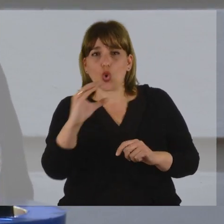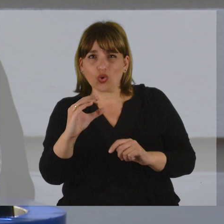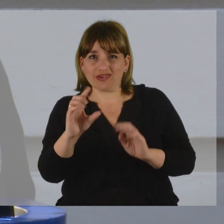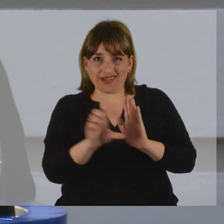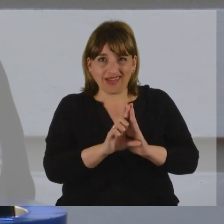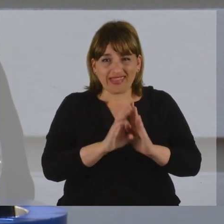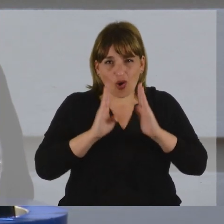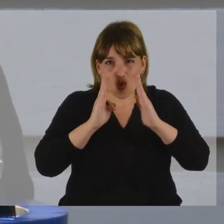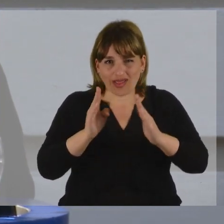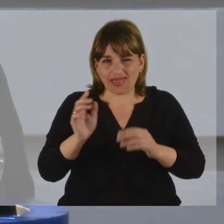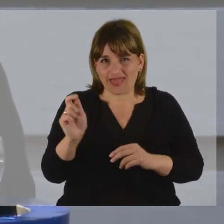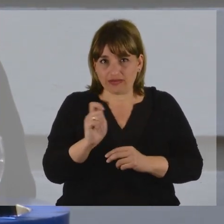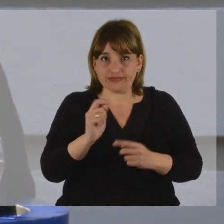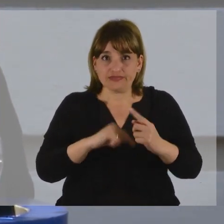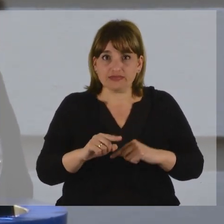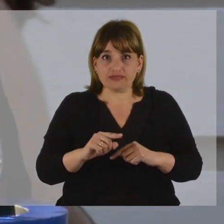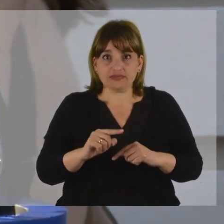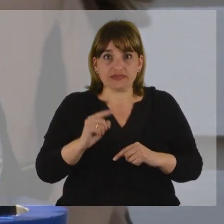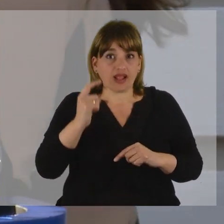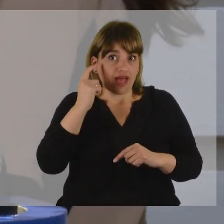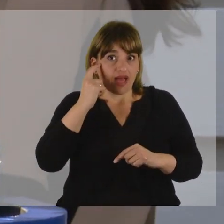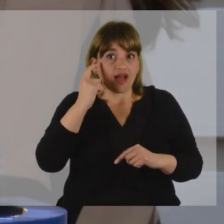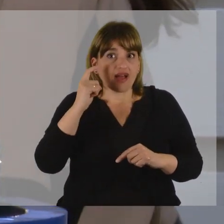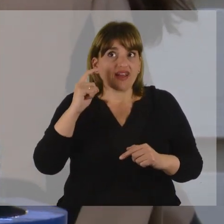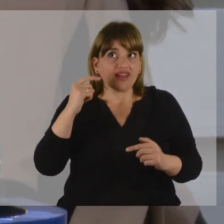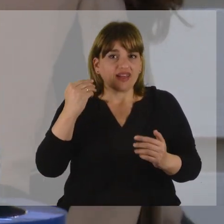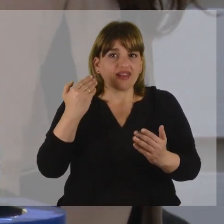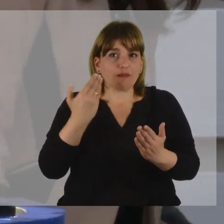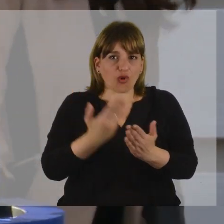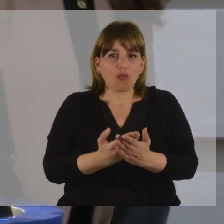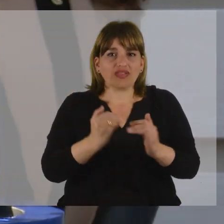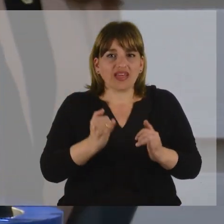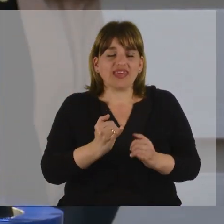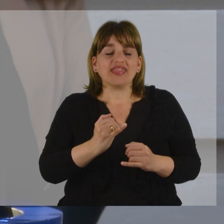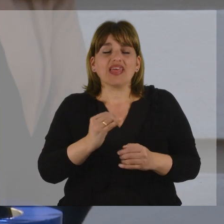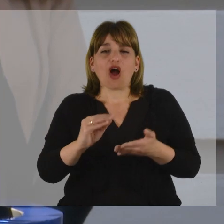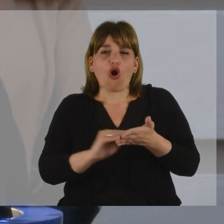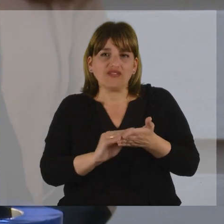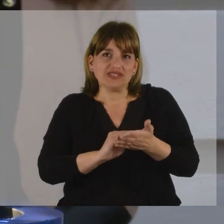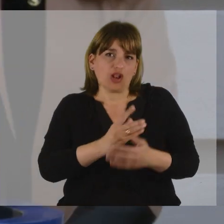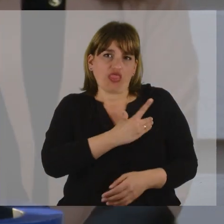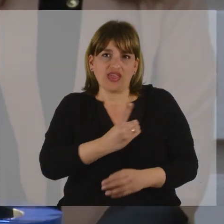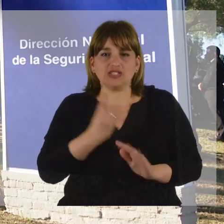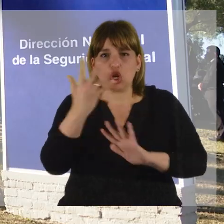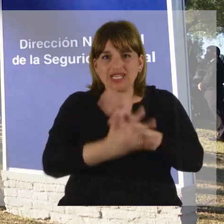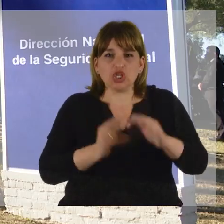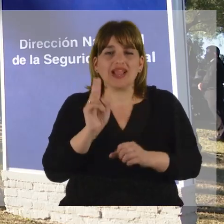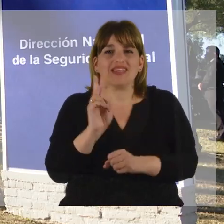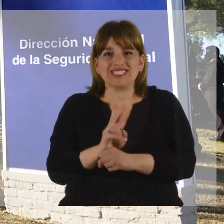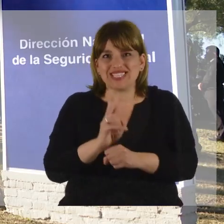la creación de esta Dirección Nacional de Seguridad Rural.